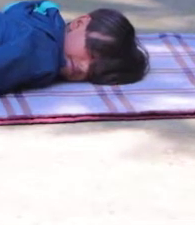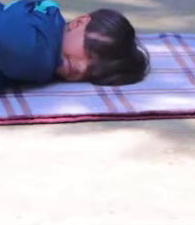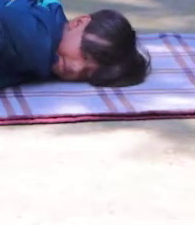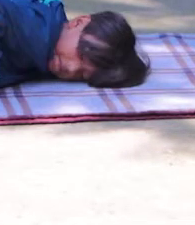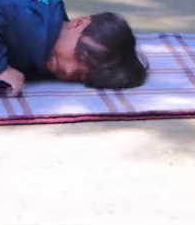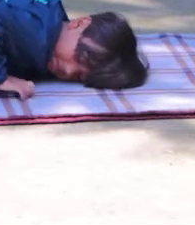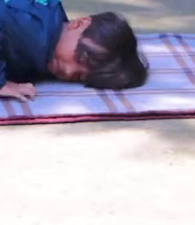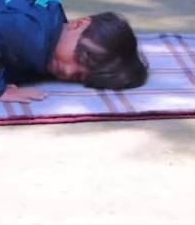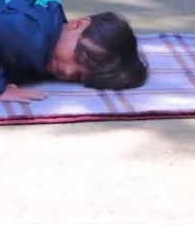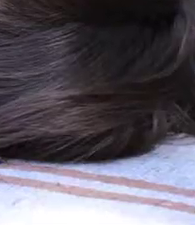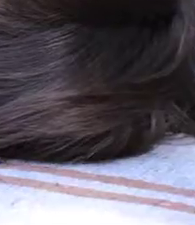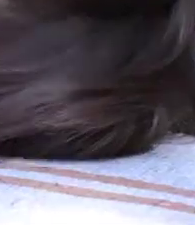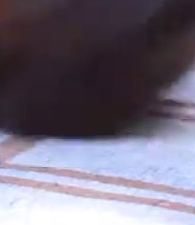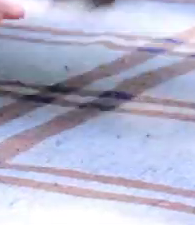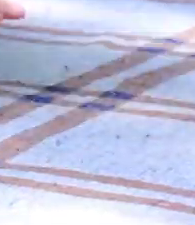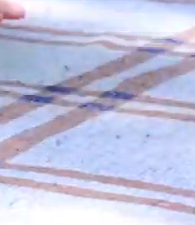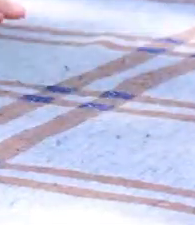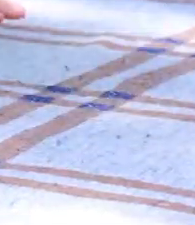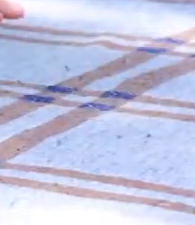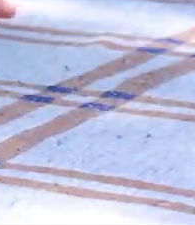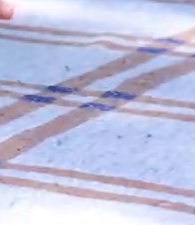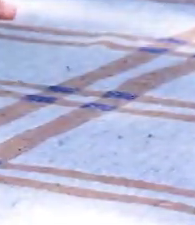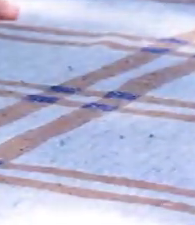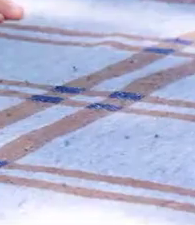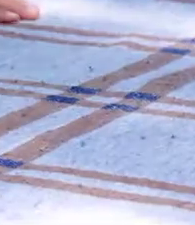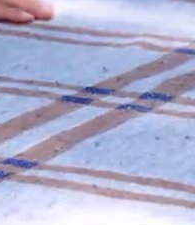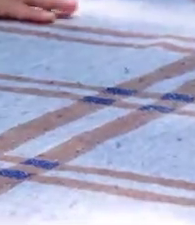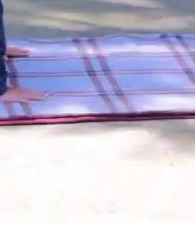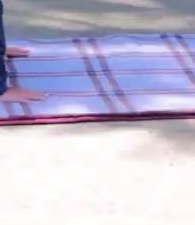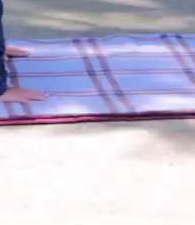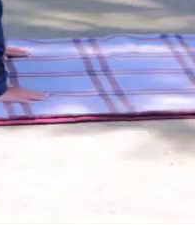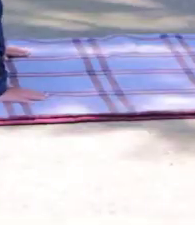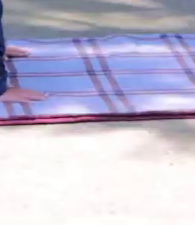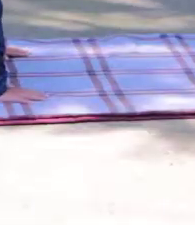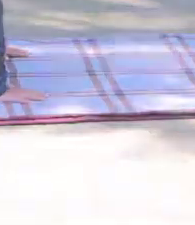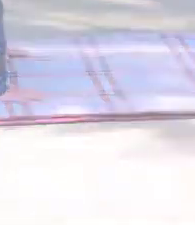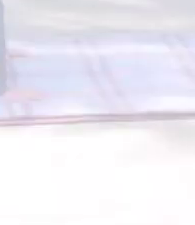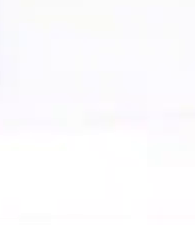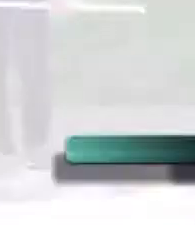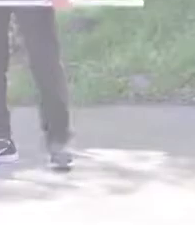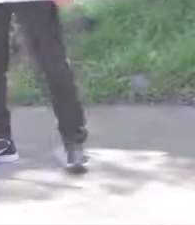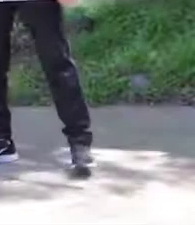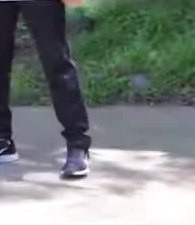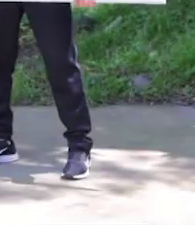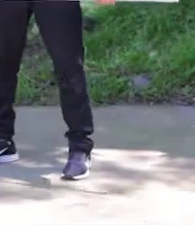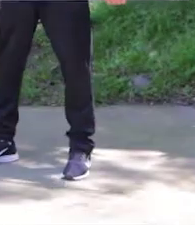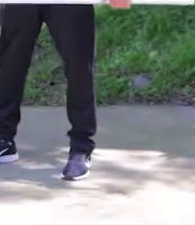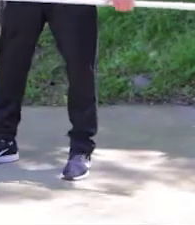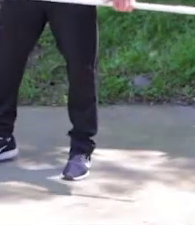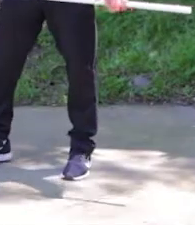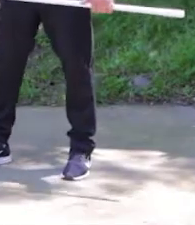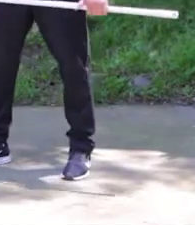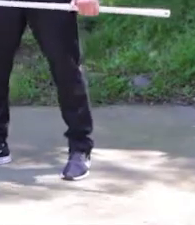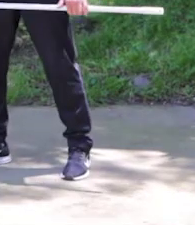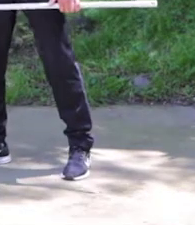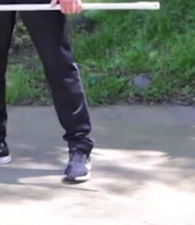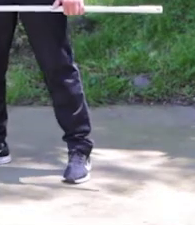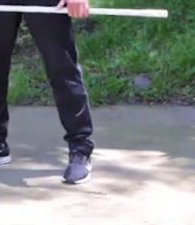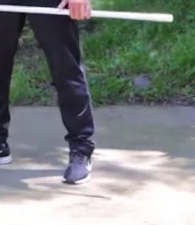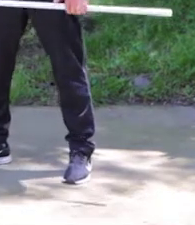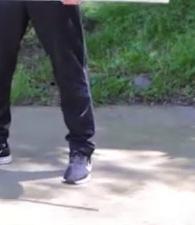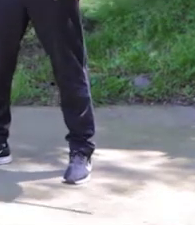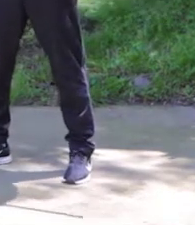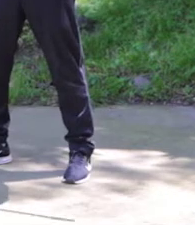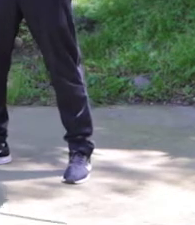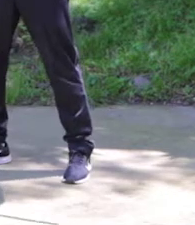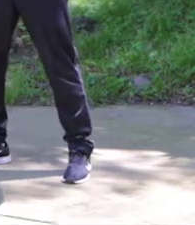nuevamente para hacer el ejercicio. Extendemos brazos. Y trabajamos. Vamos a trabajar hombro.